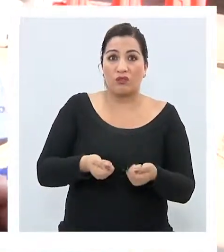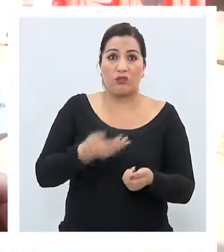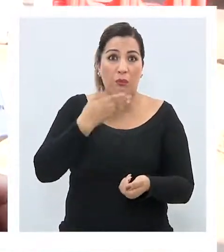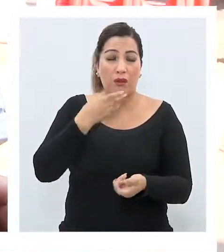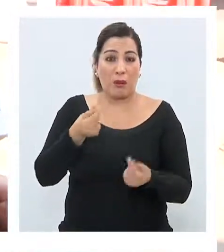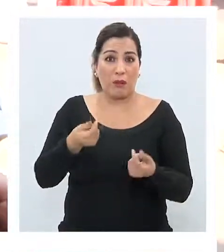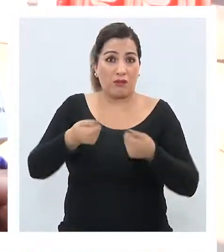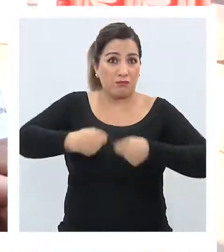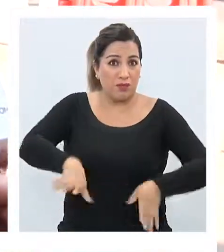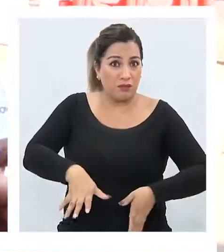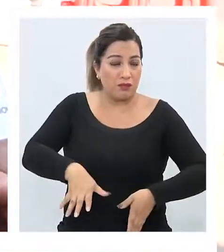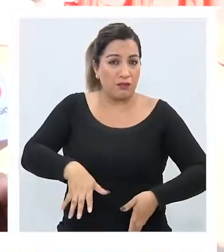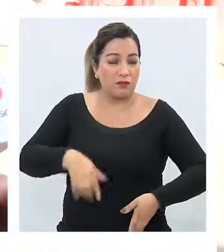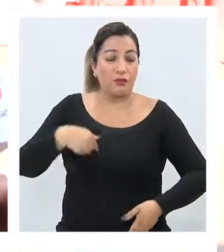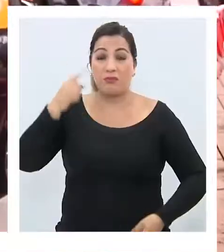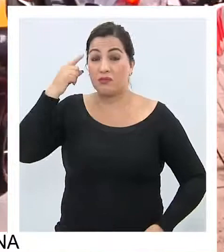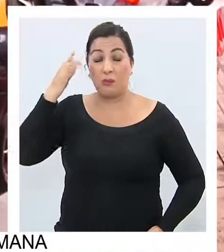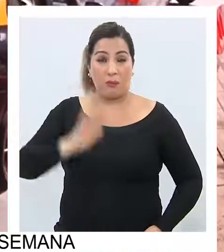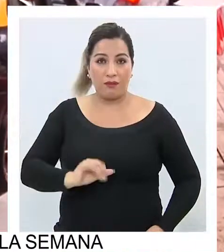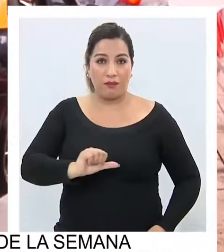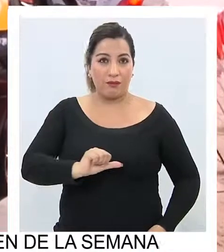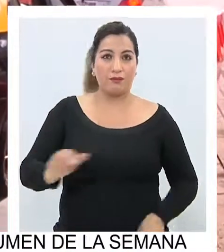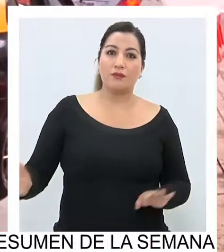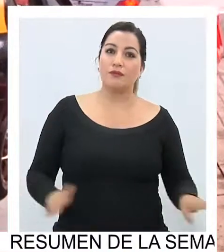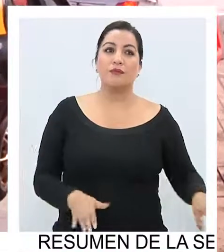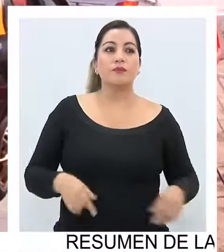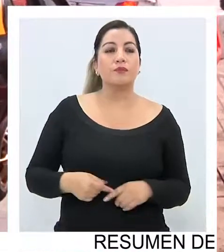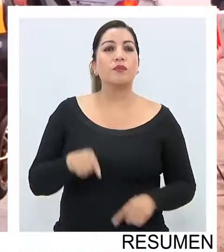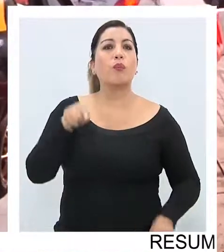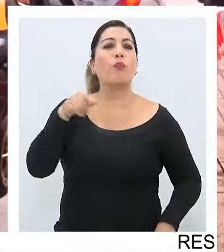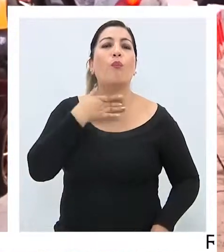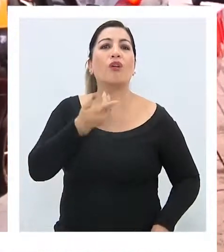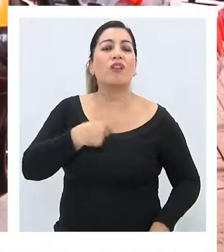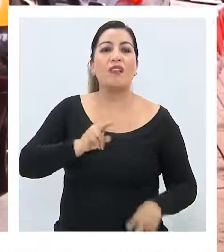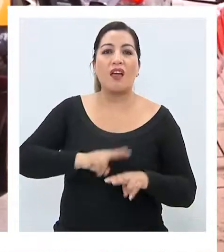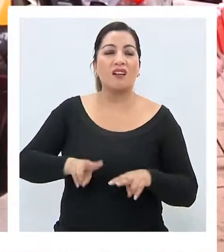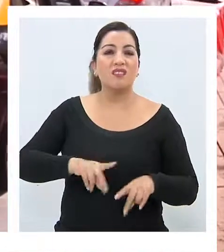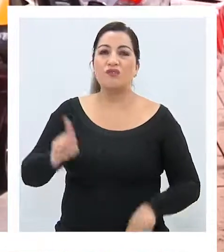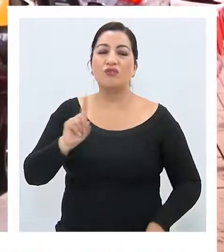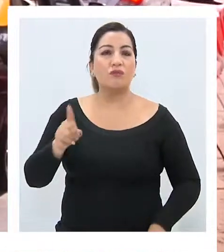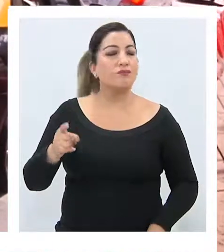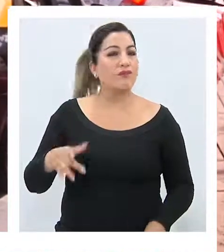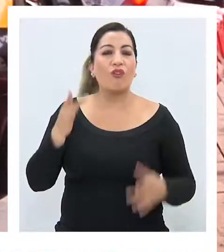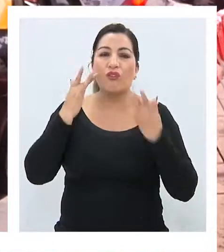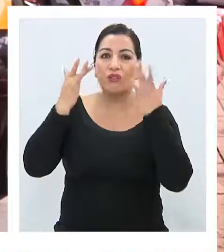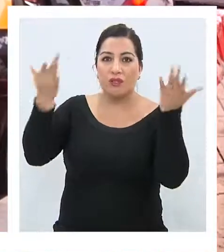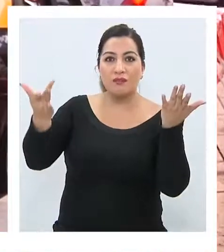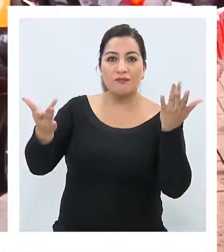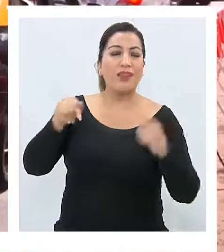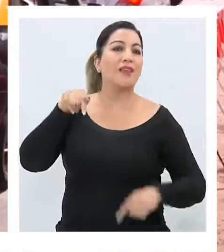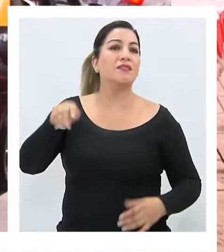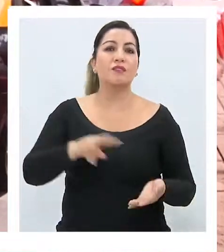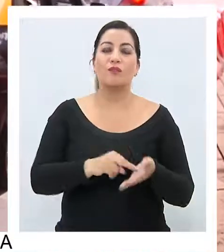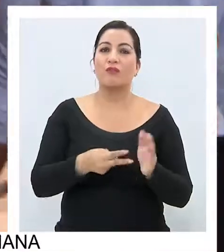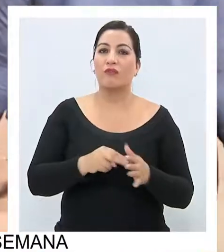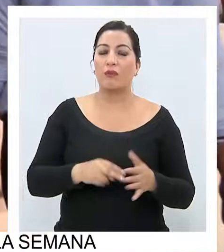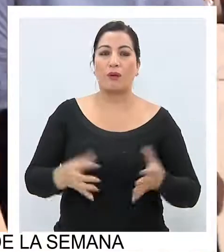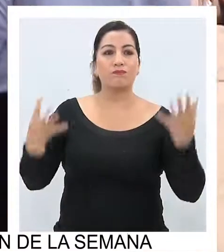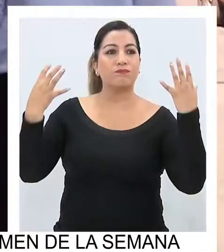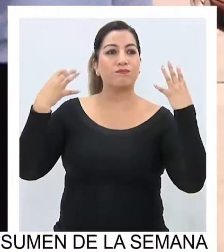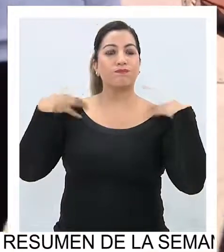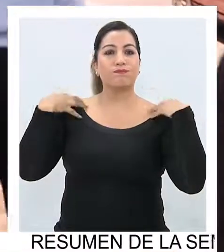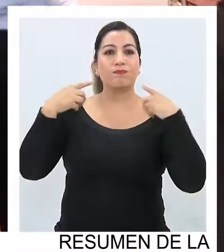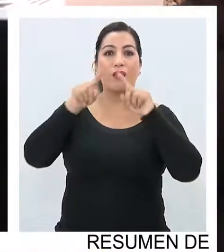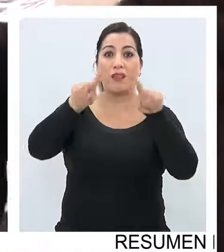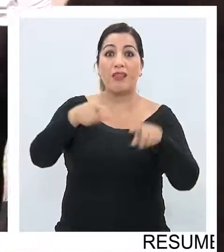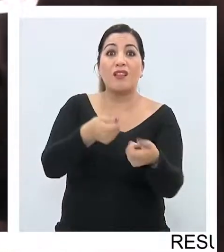perdiendo, entonces lo encuentro terrible. Uno de los motivos del descontento es el problema que tienen los encargados de los